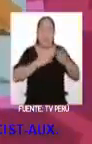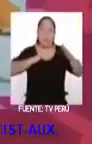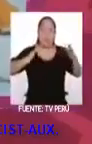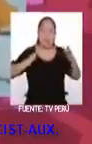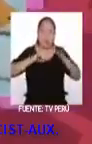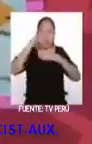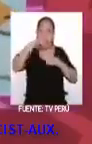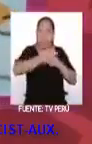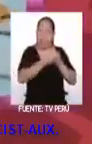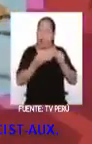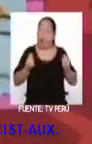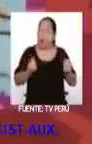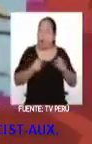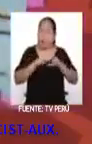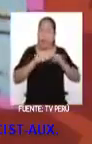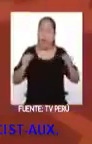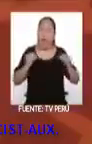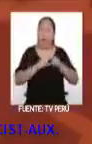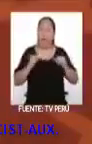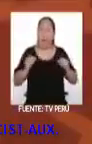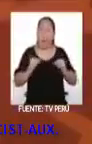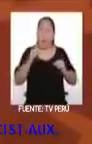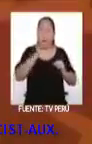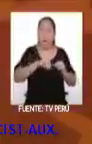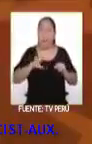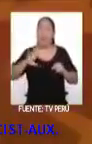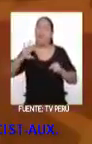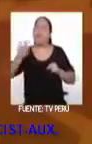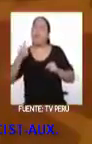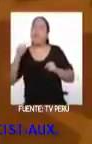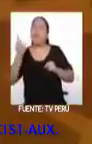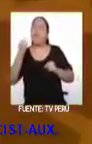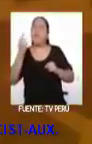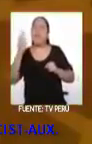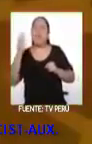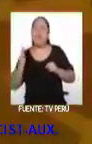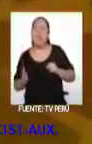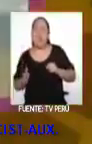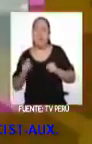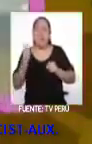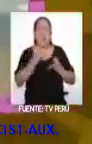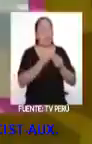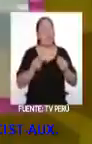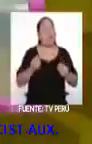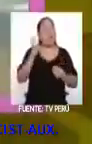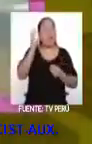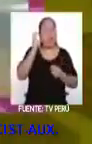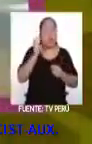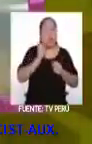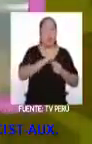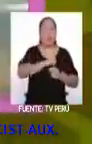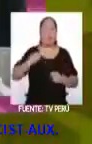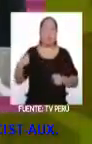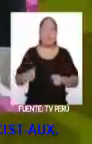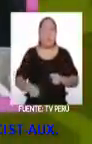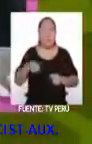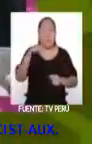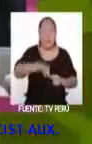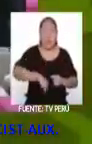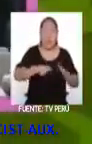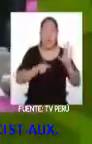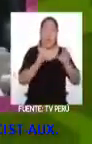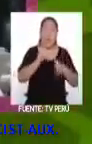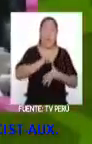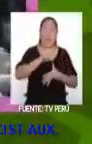de japoneses en Latinoamérica después de Brasil? Y la mayor población de chinos en Latinoamérica. Los inmigrantes asiáticos en el Perú,